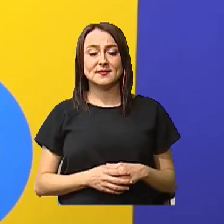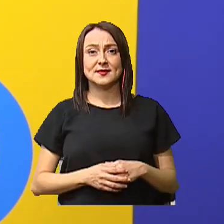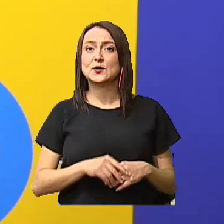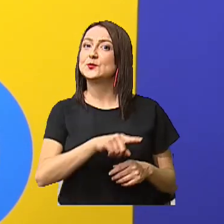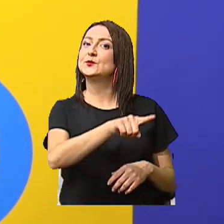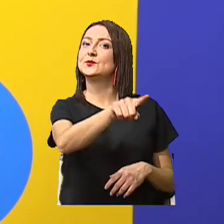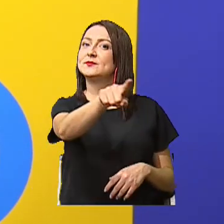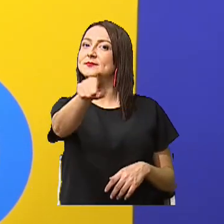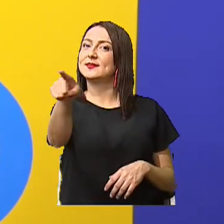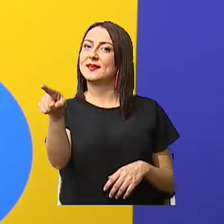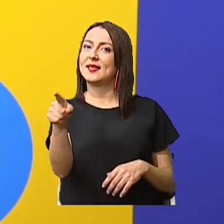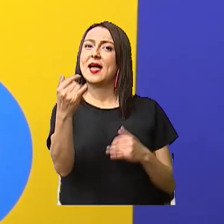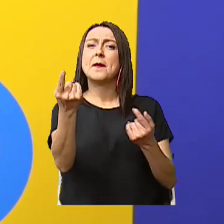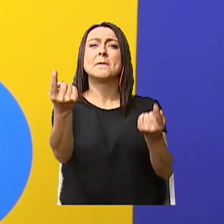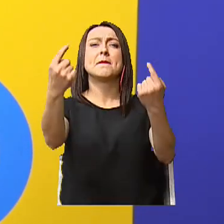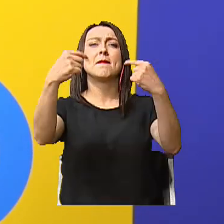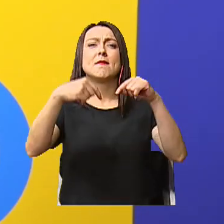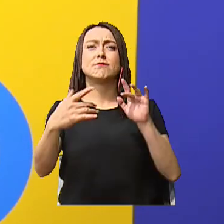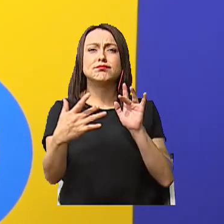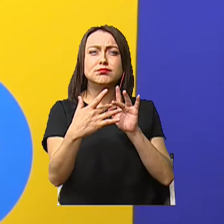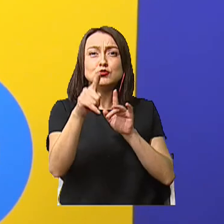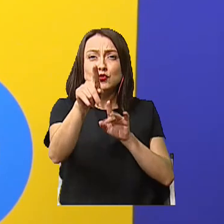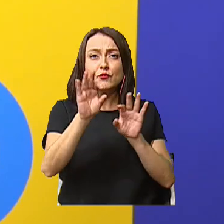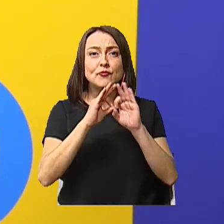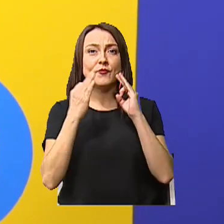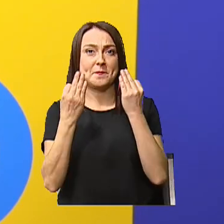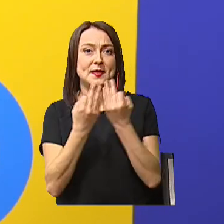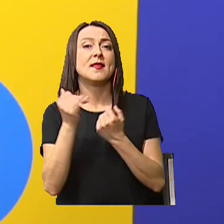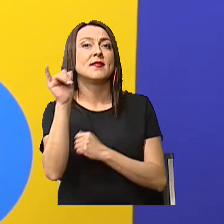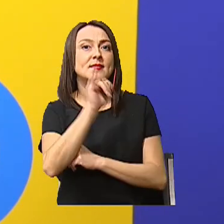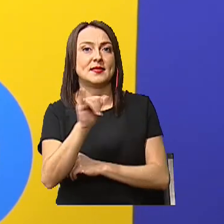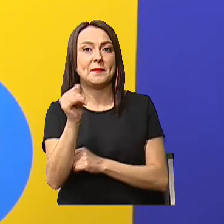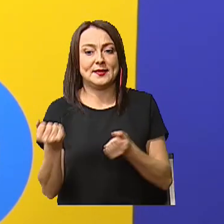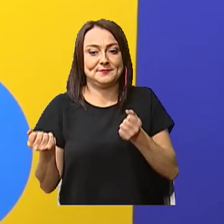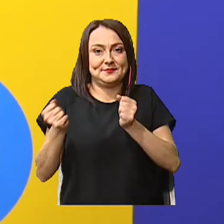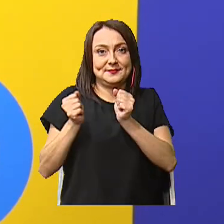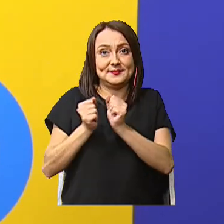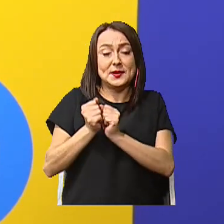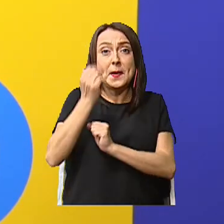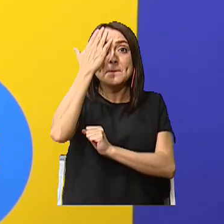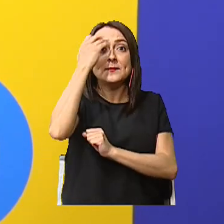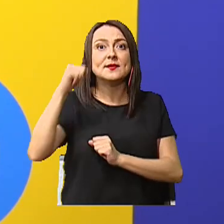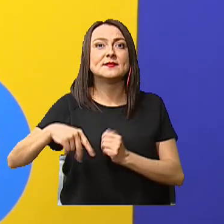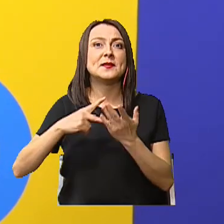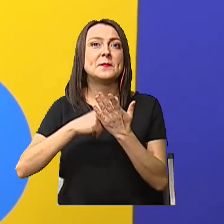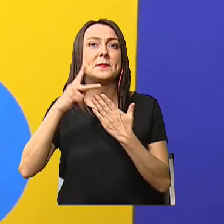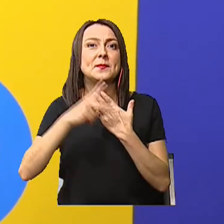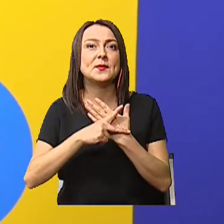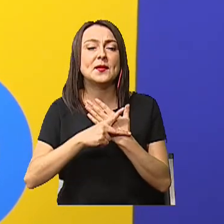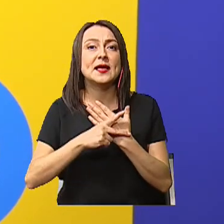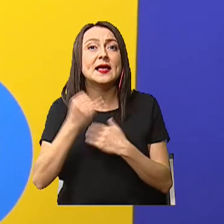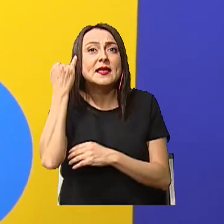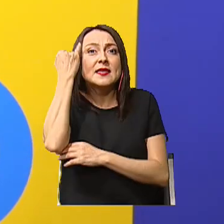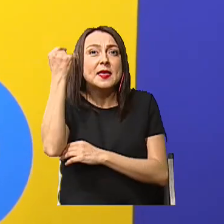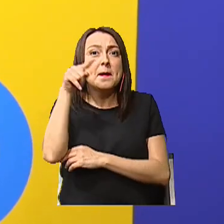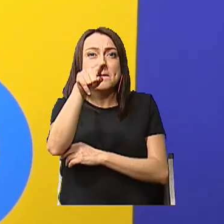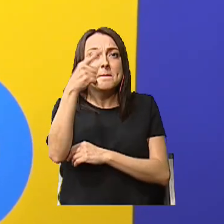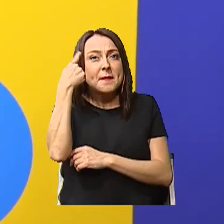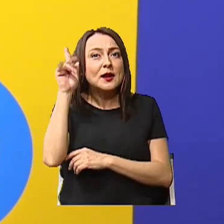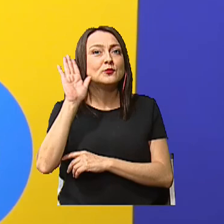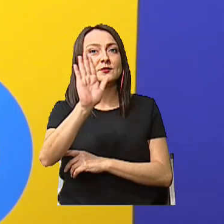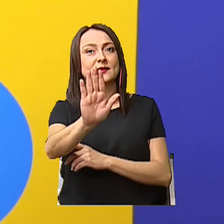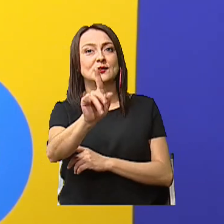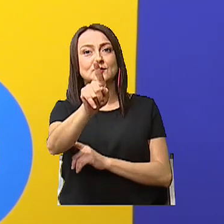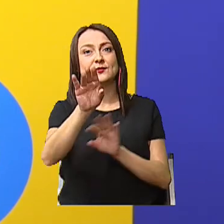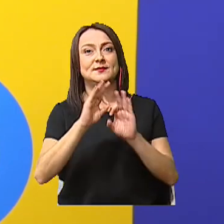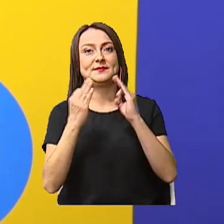ustedes estén aquí Y que sus familias También los acompañen Porque este programa Está creado Para ustedes Y para